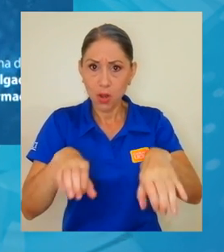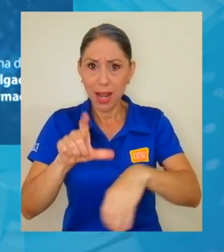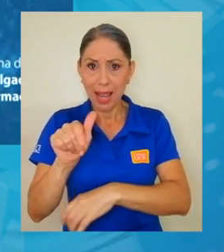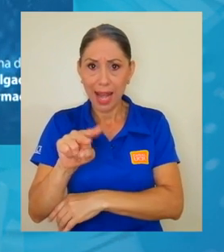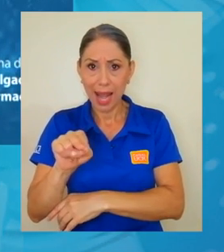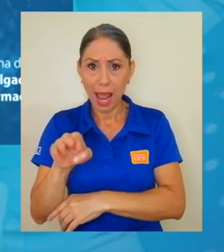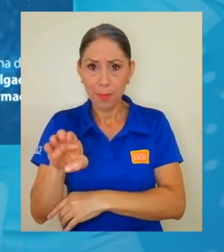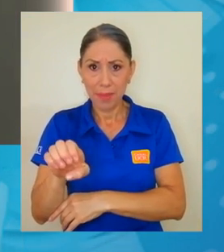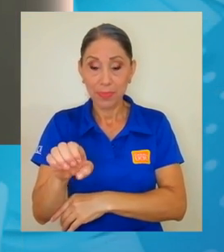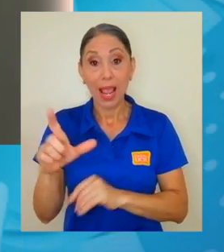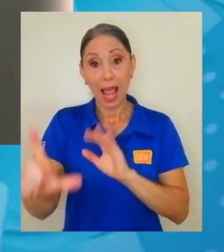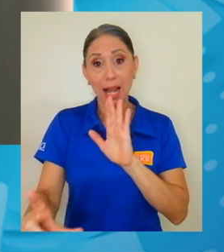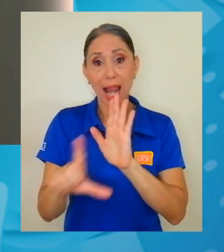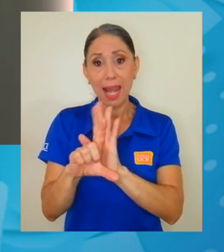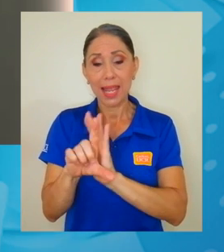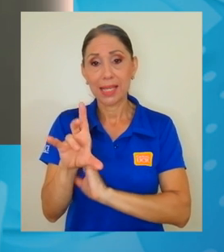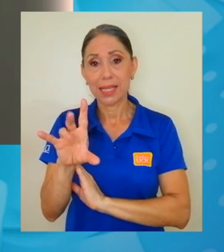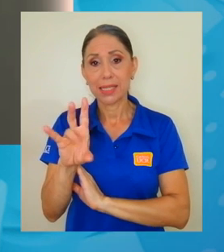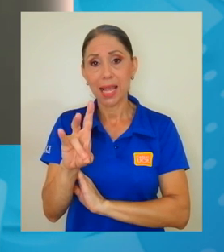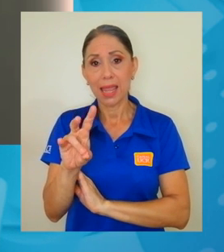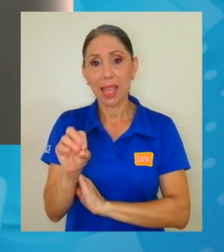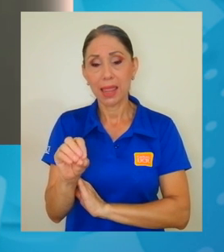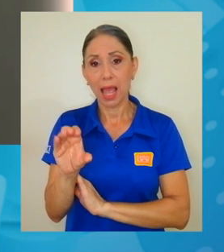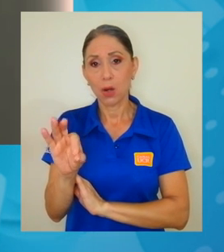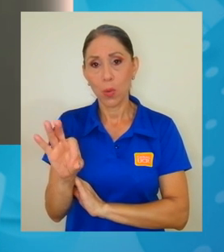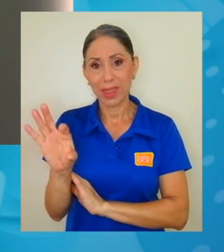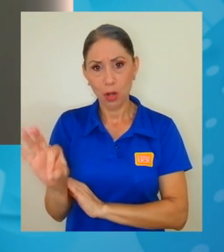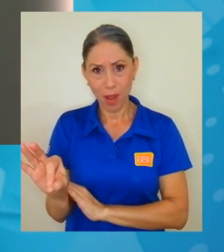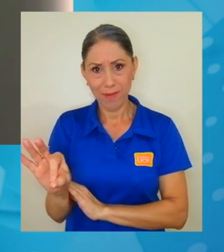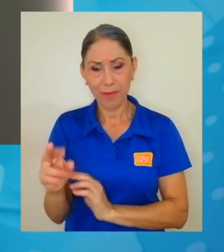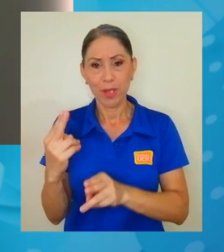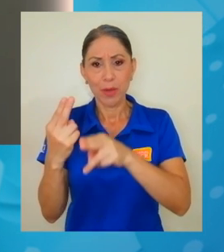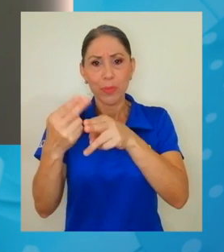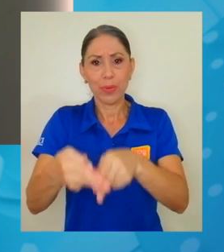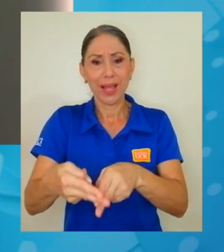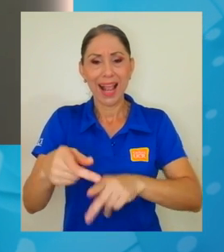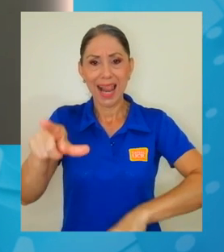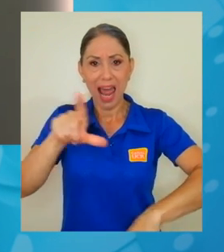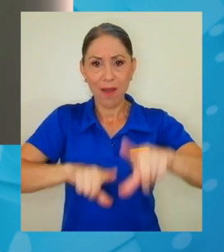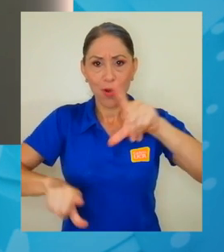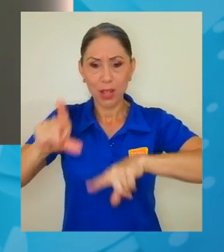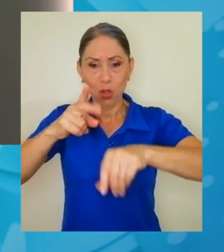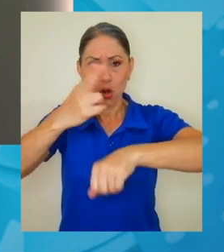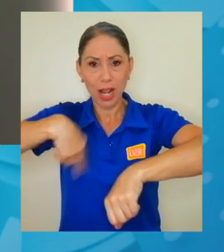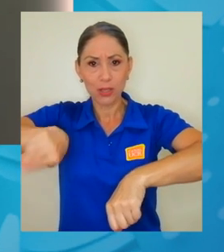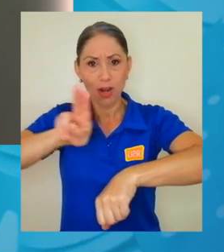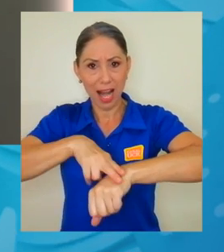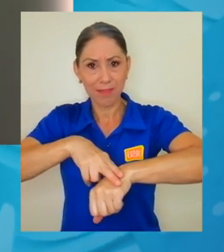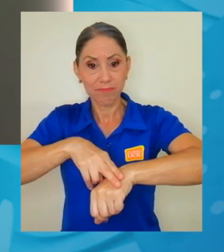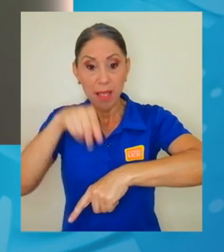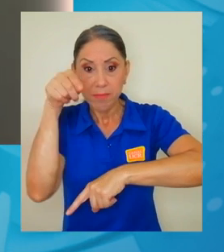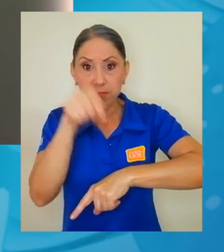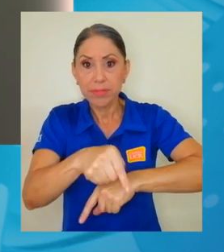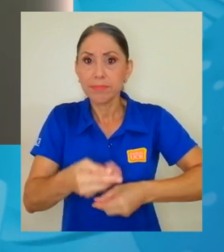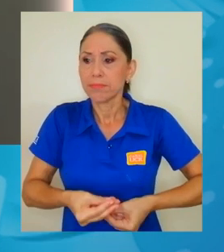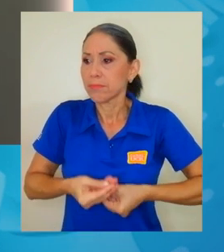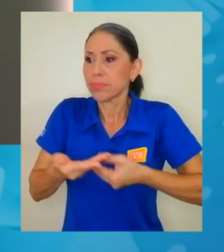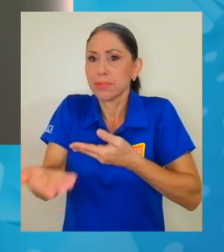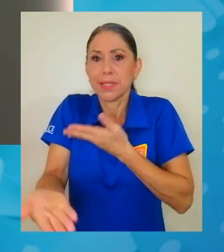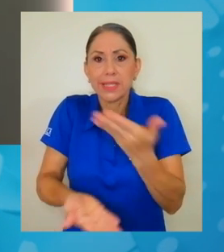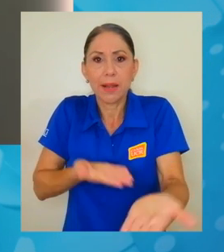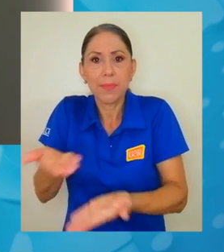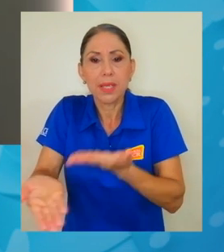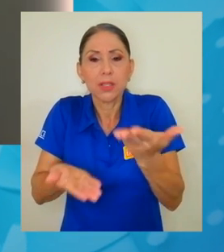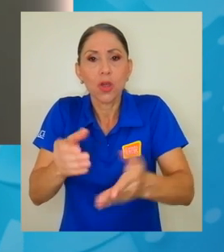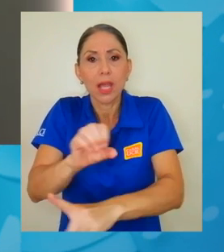la ley 7099 que le da carácter de laboratorio nacional y lo pone al servicio de la